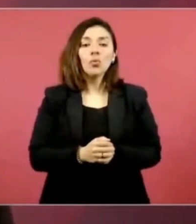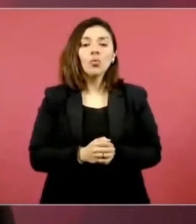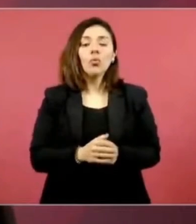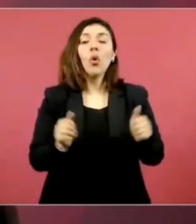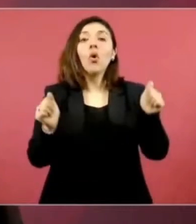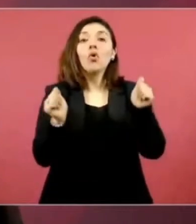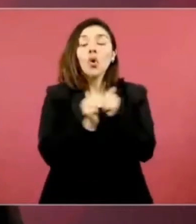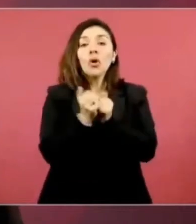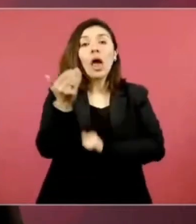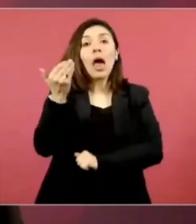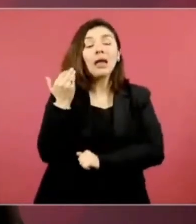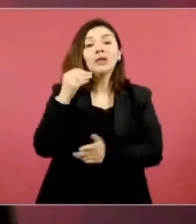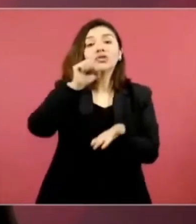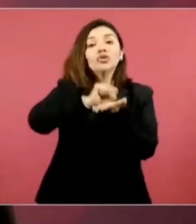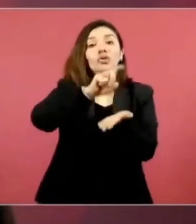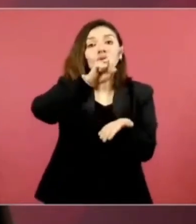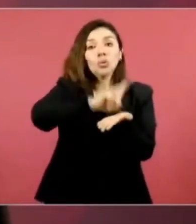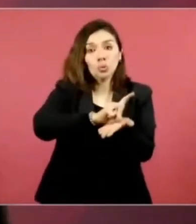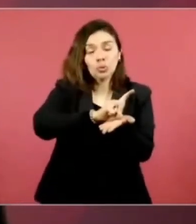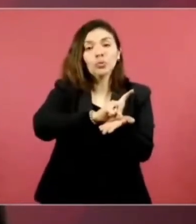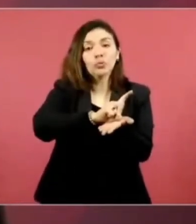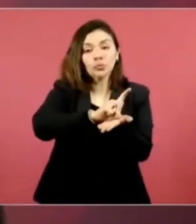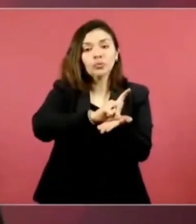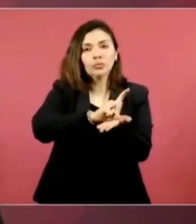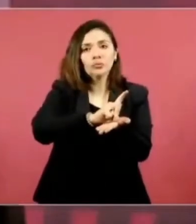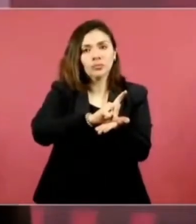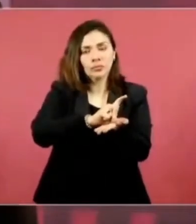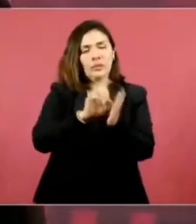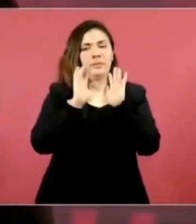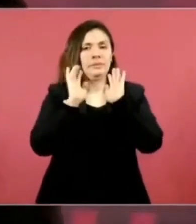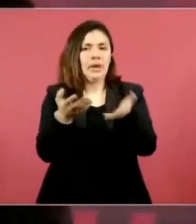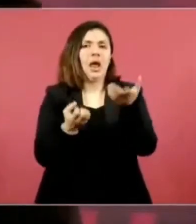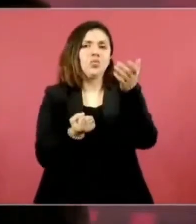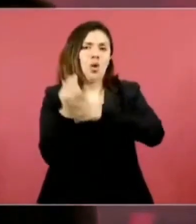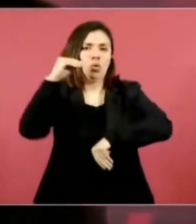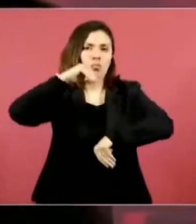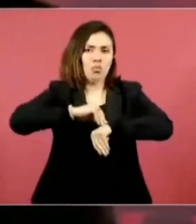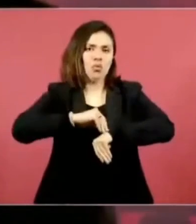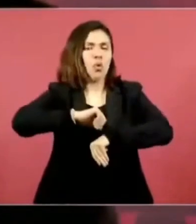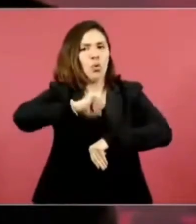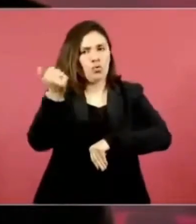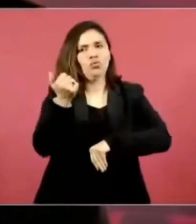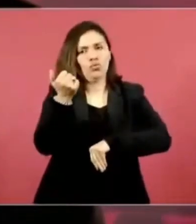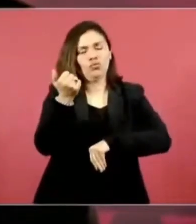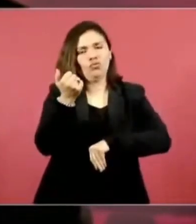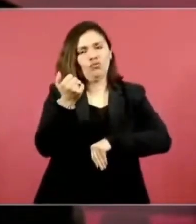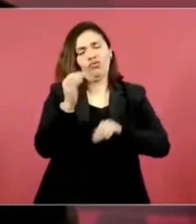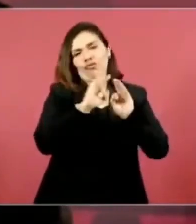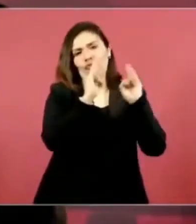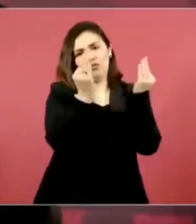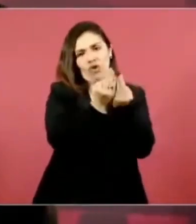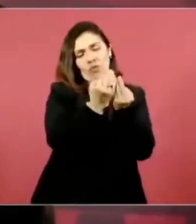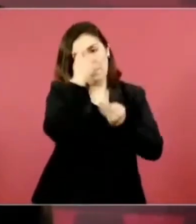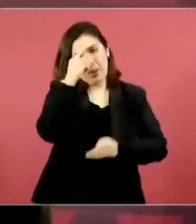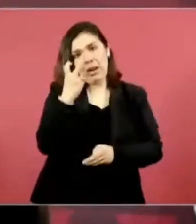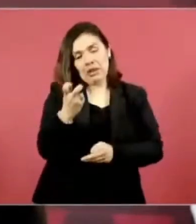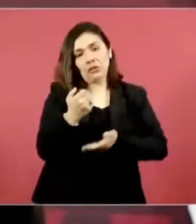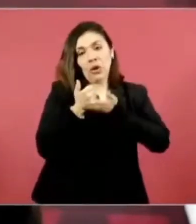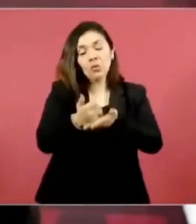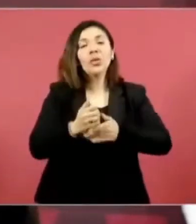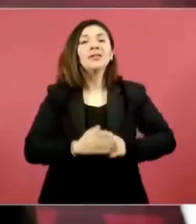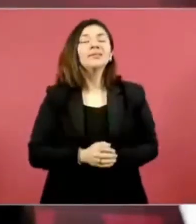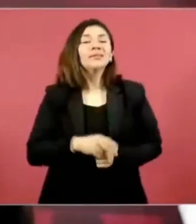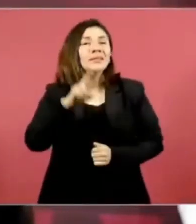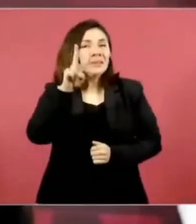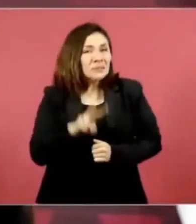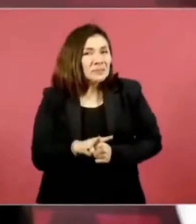solicitud se abrió un canal con ese propósito. A veces